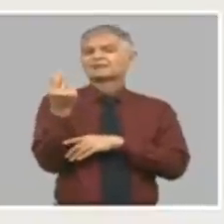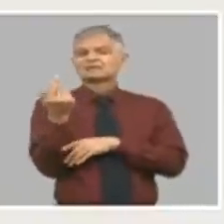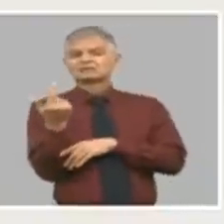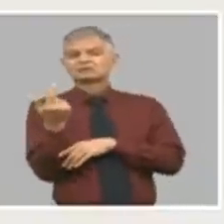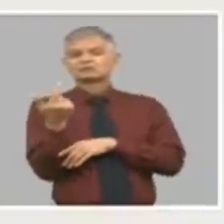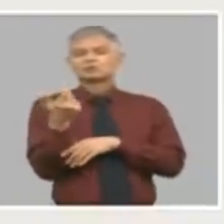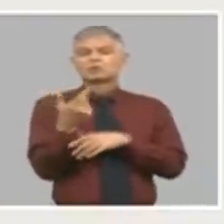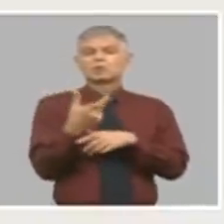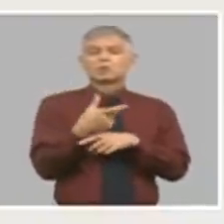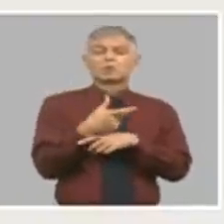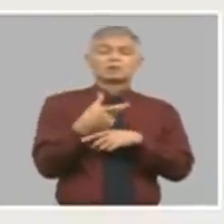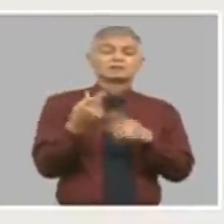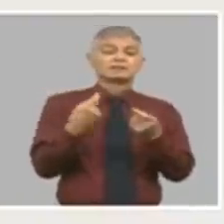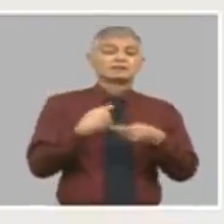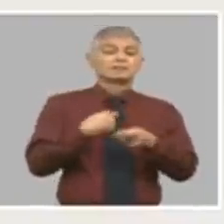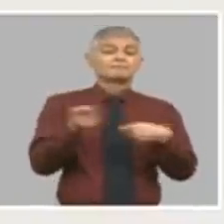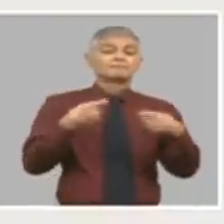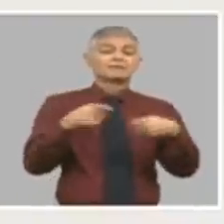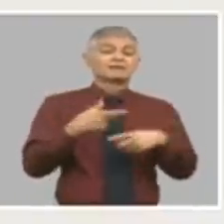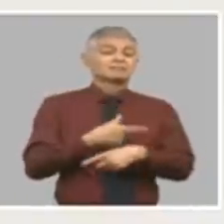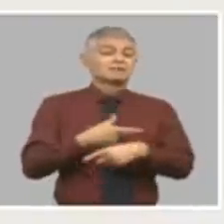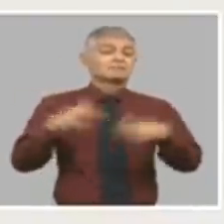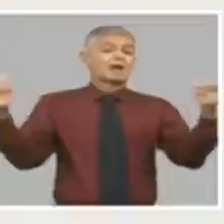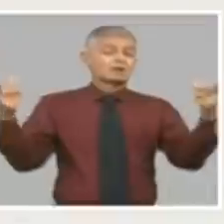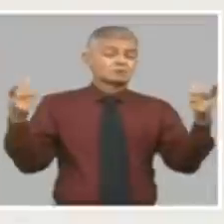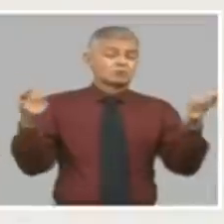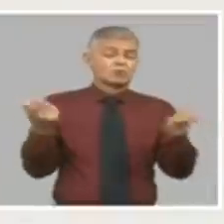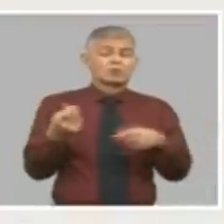mayoristas como de precios minoristas.